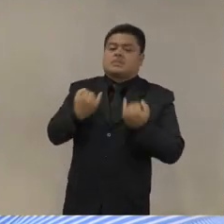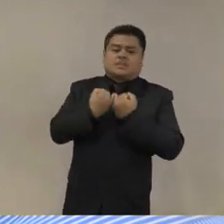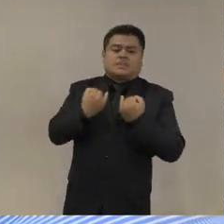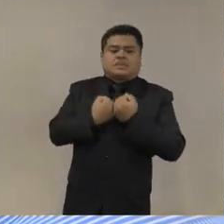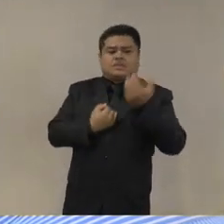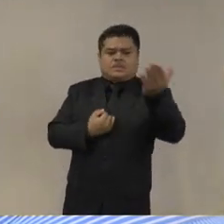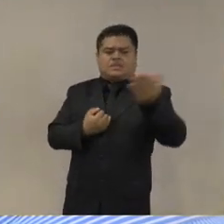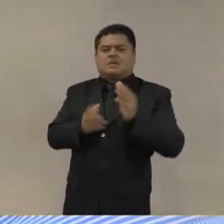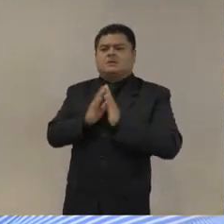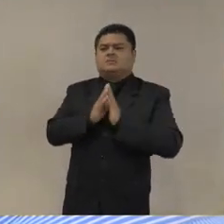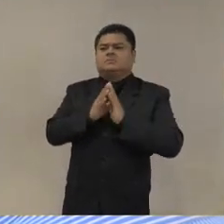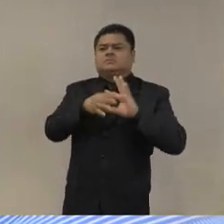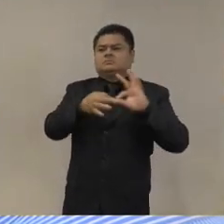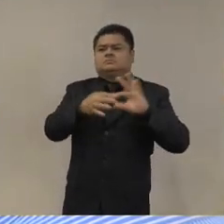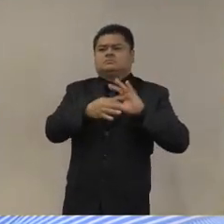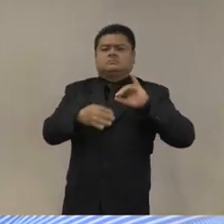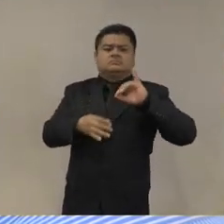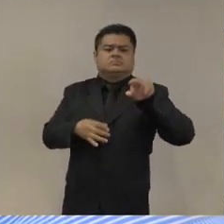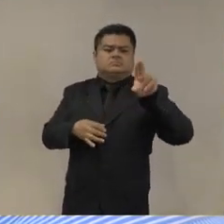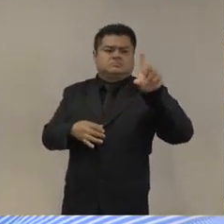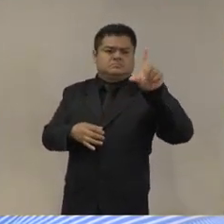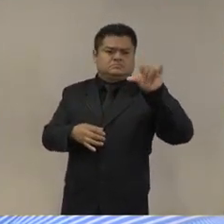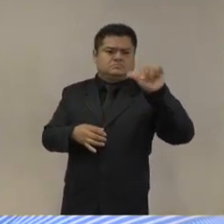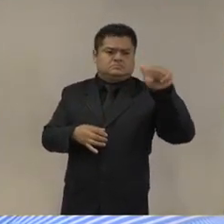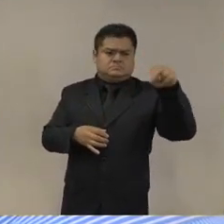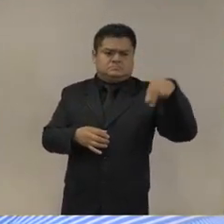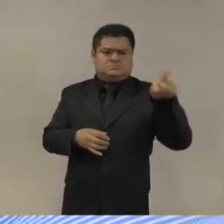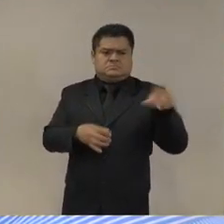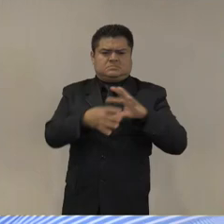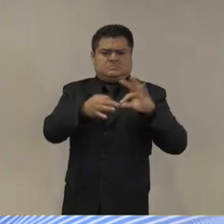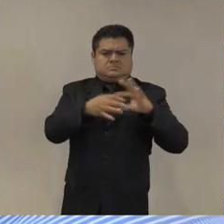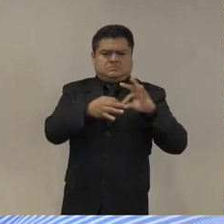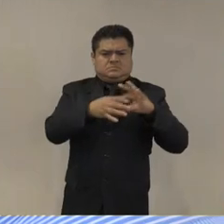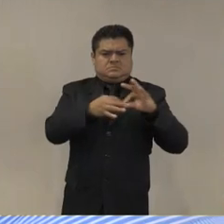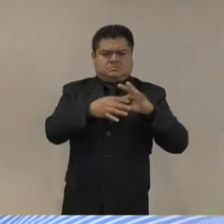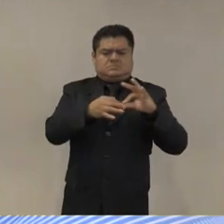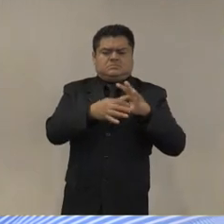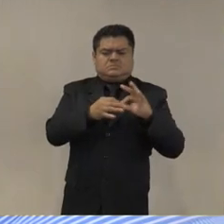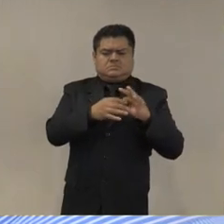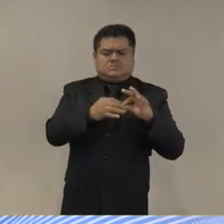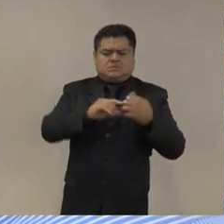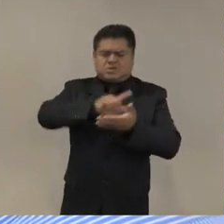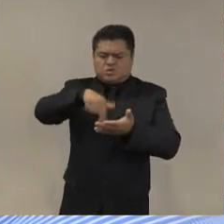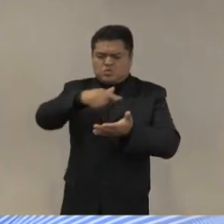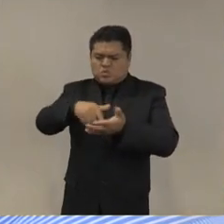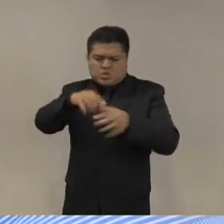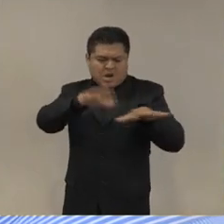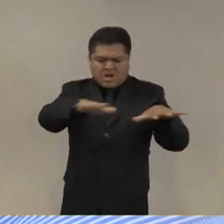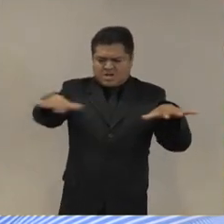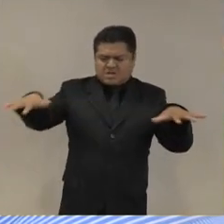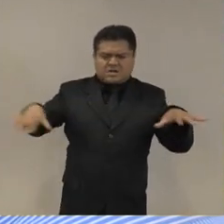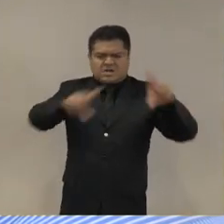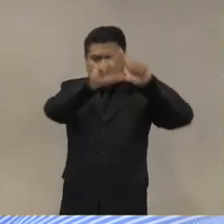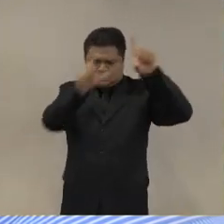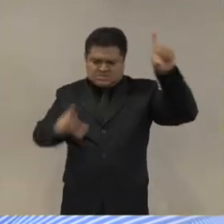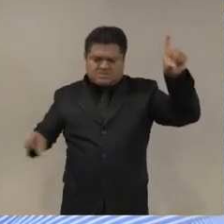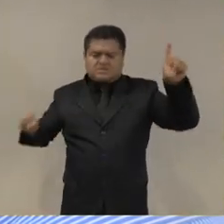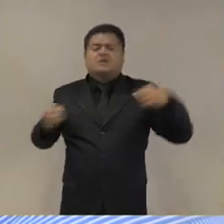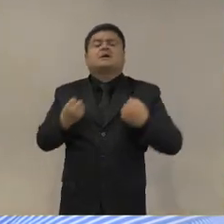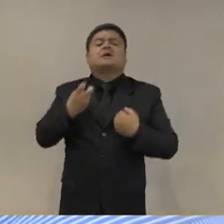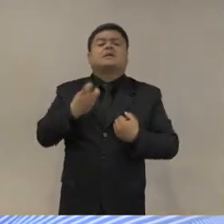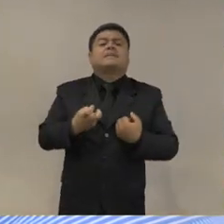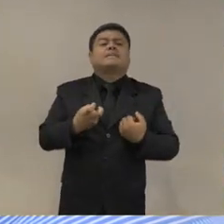México pero Julián también la parte que nos has contado regional un poco decir esto que les preguntaba la interlocución es decir